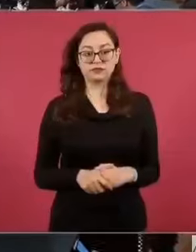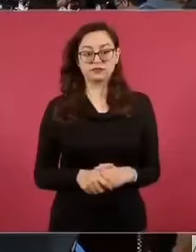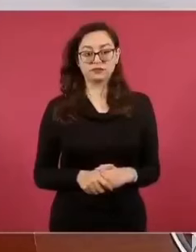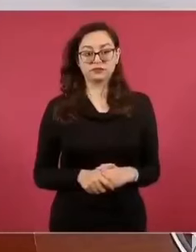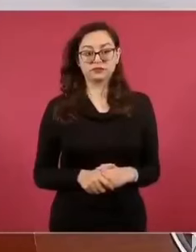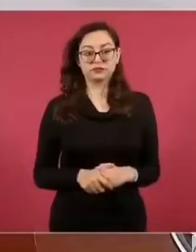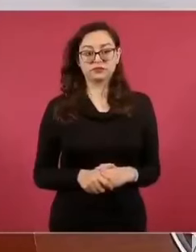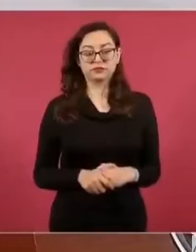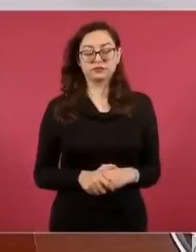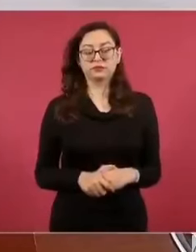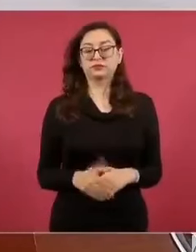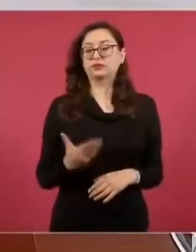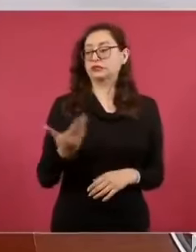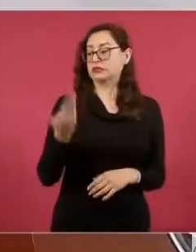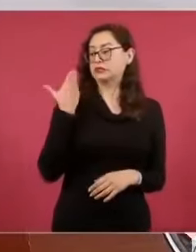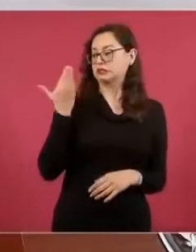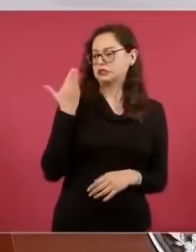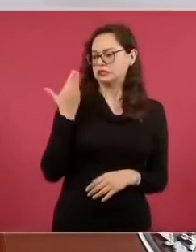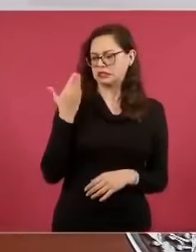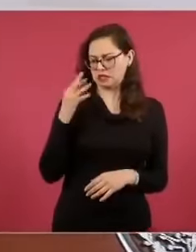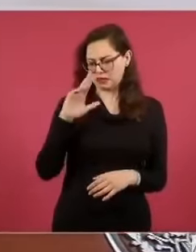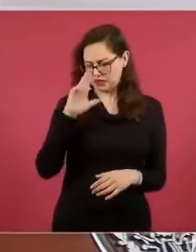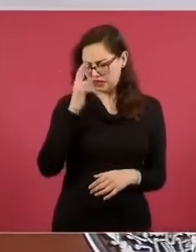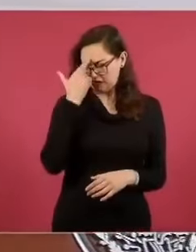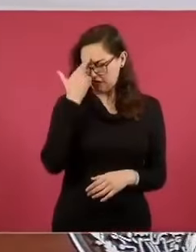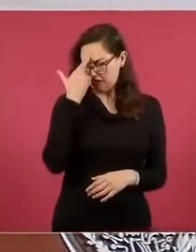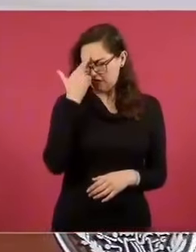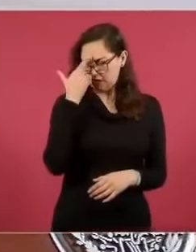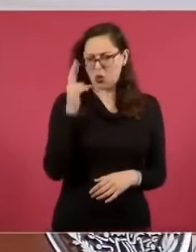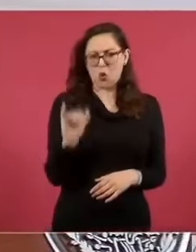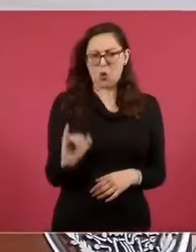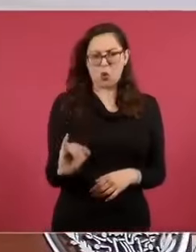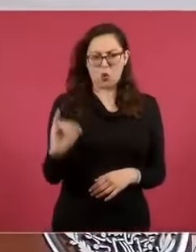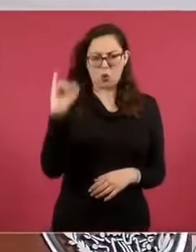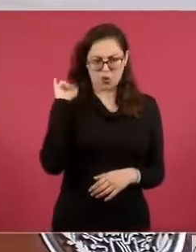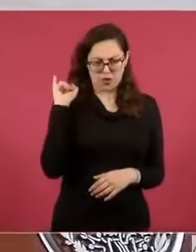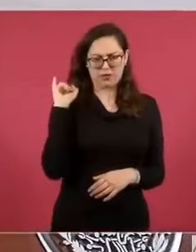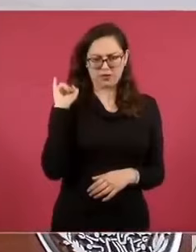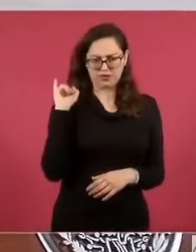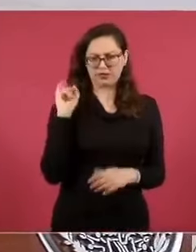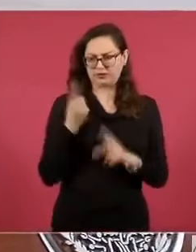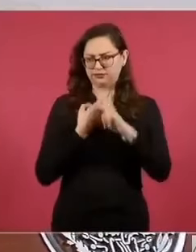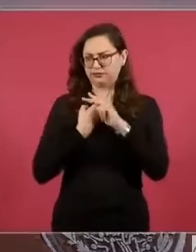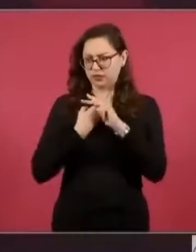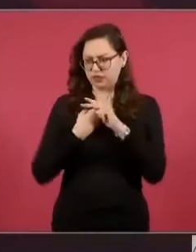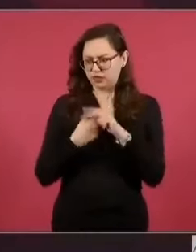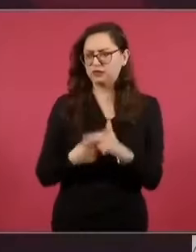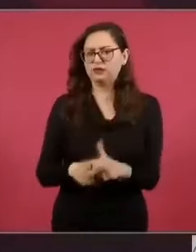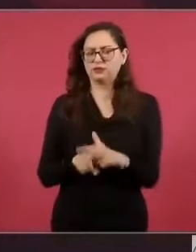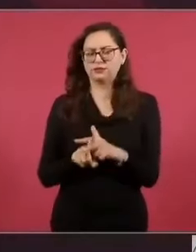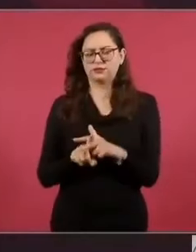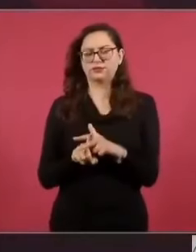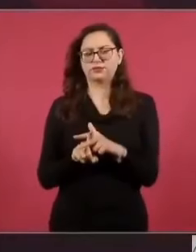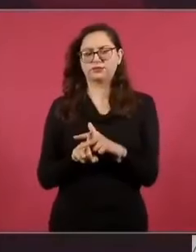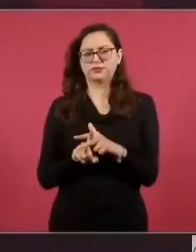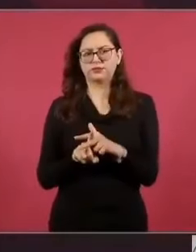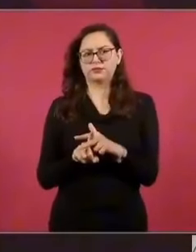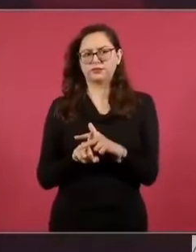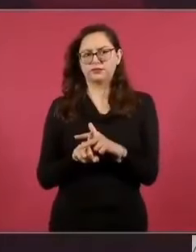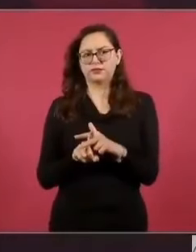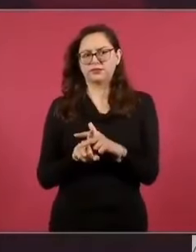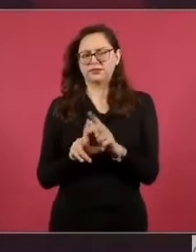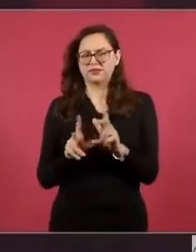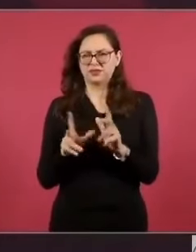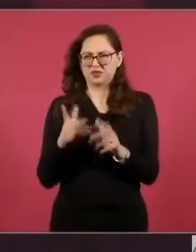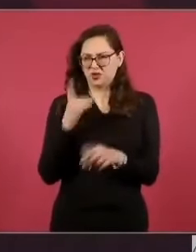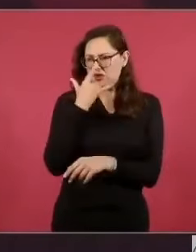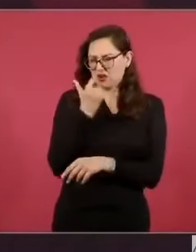La semana pasada, como el jueves, empezó una situación